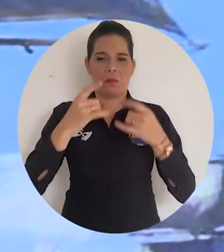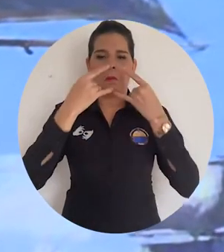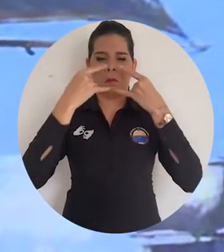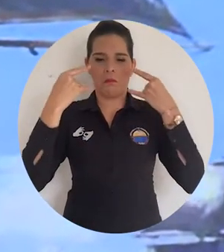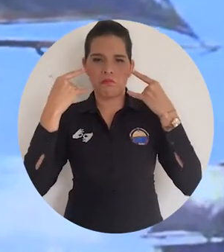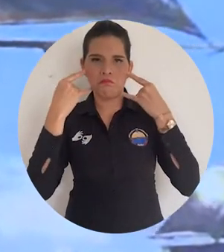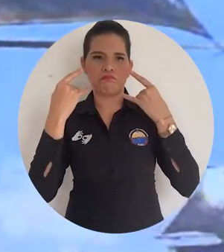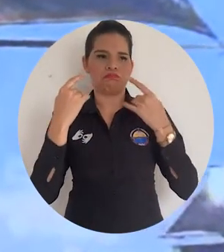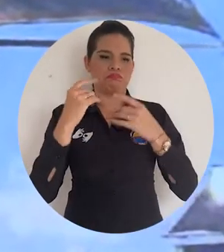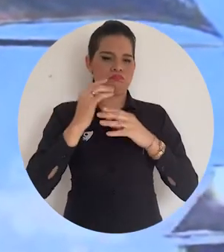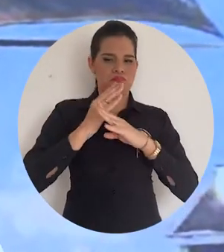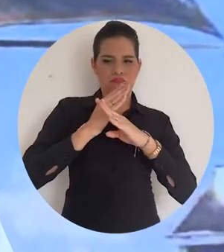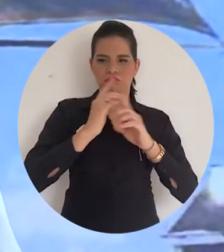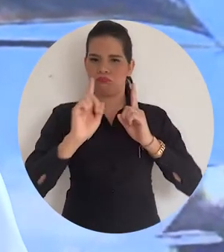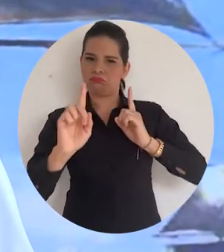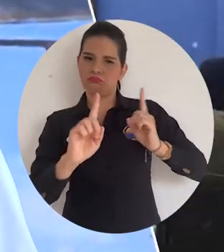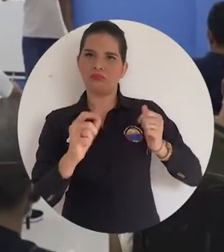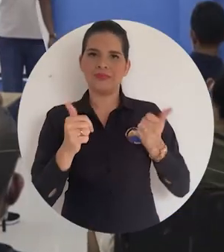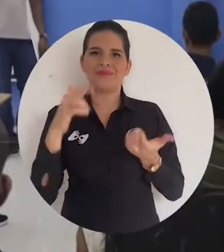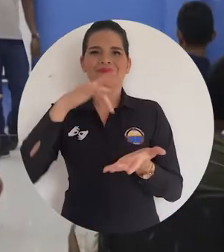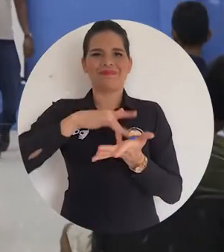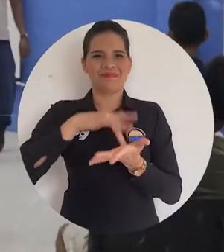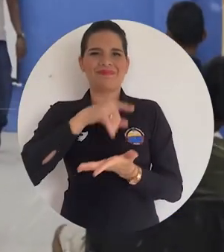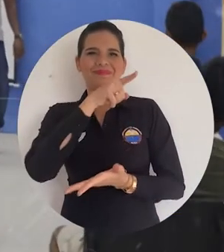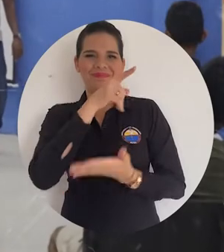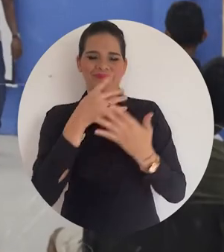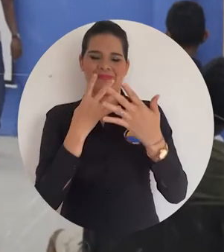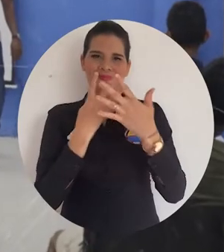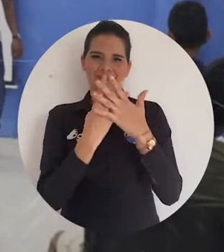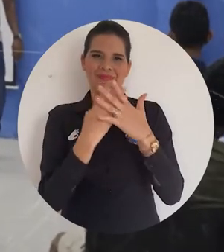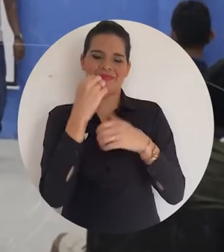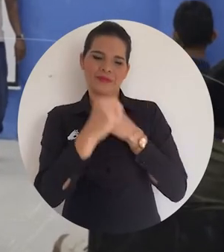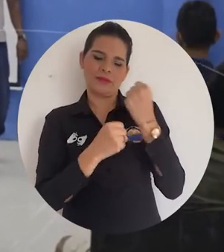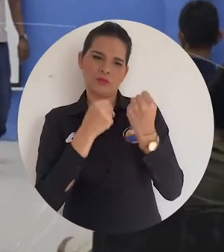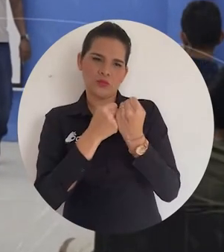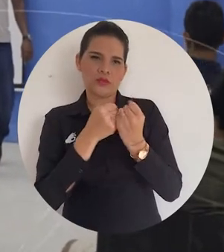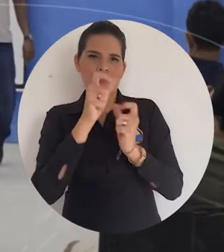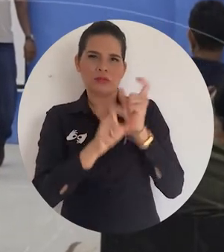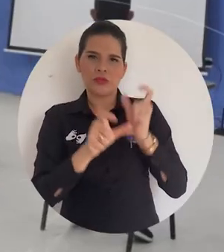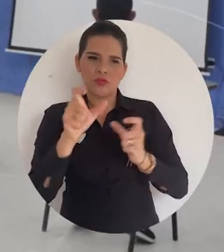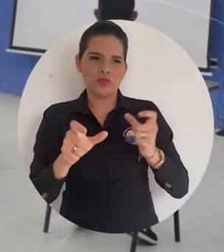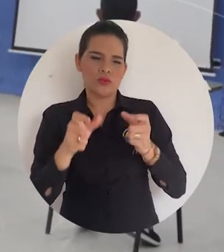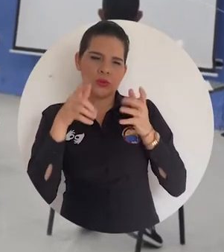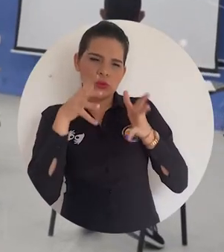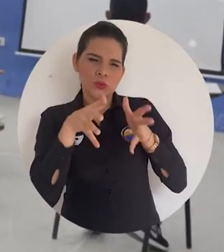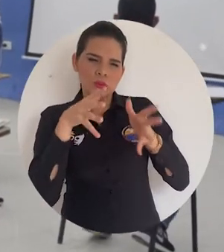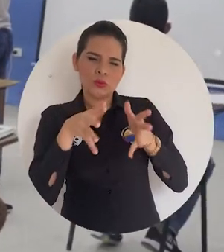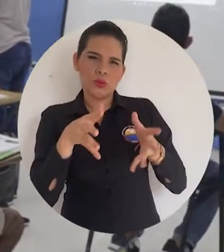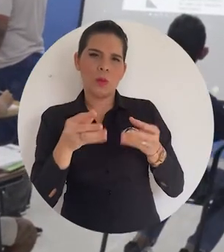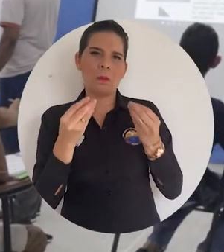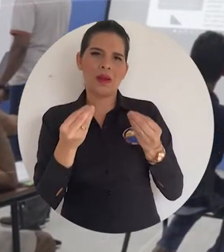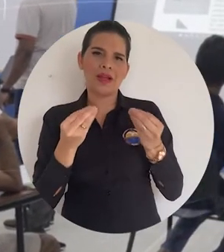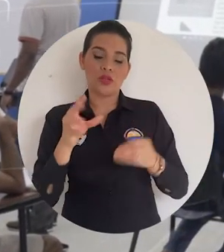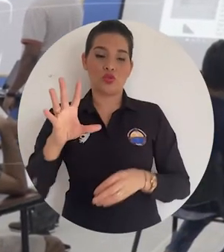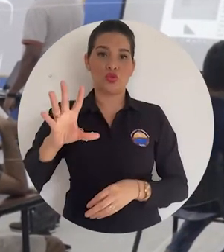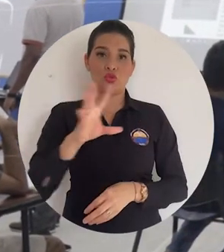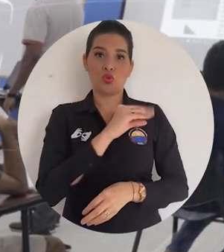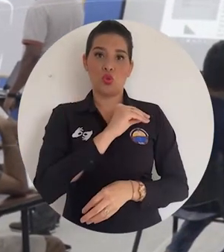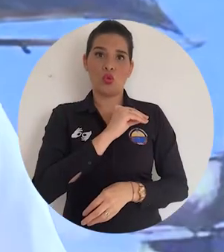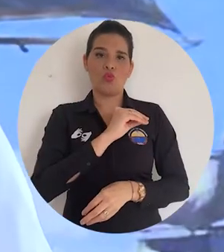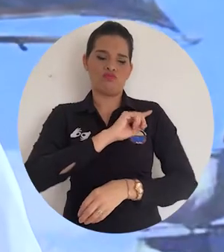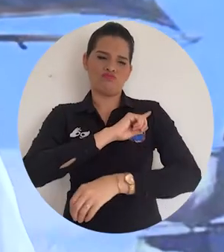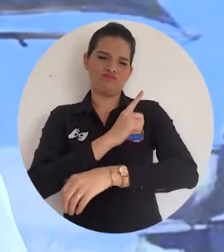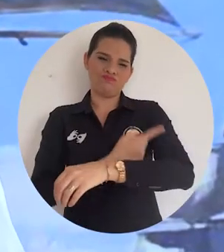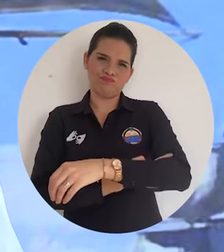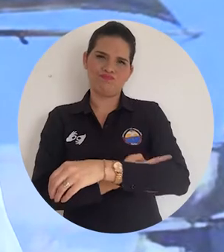actividades presenciales en la cárcel de Santa Marta. La idea, digamos, de hablar de programas integradores es que todas las fortalezas que